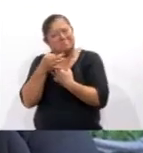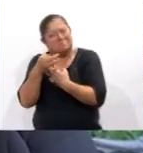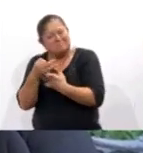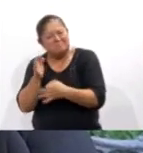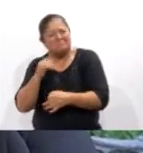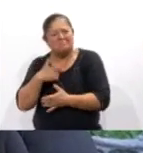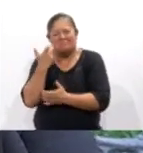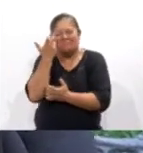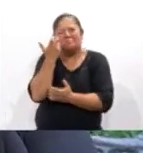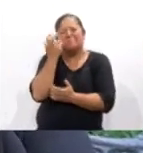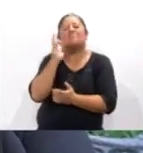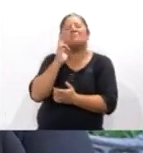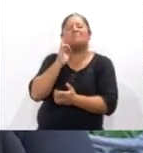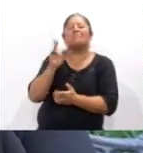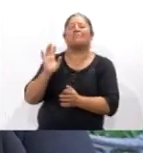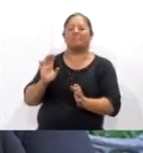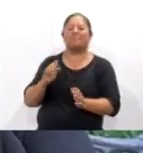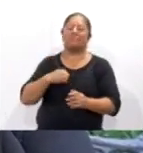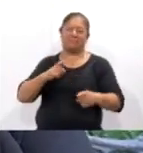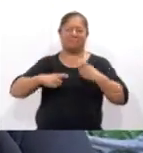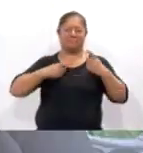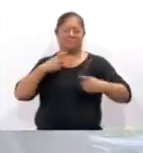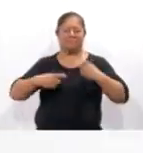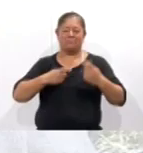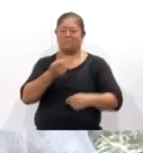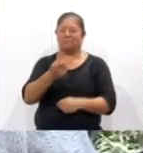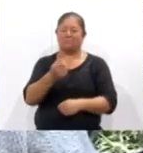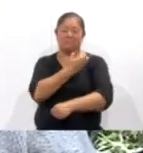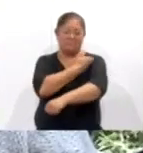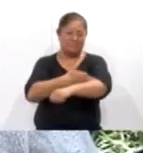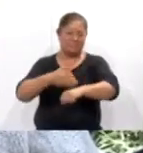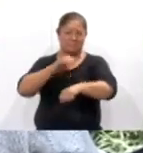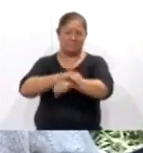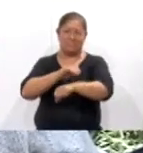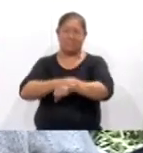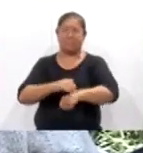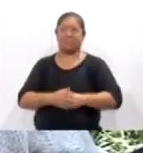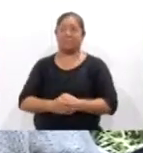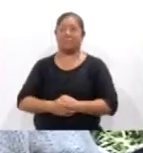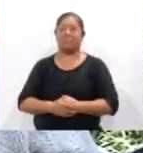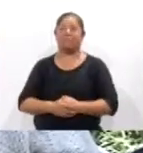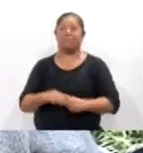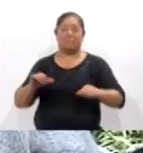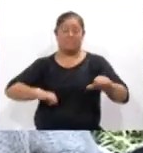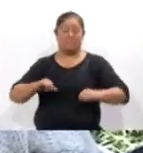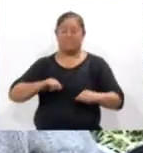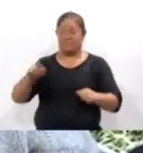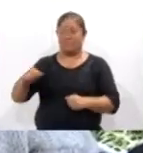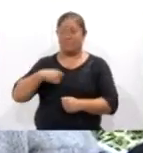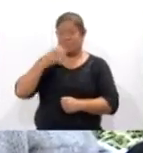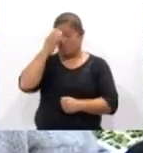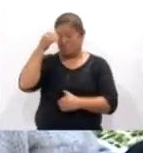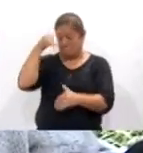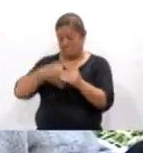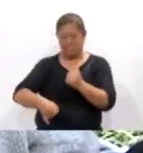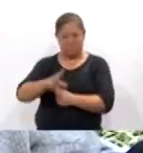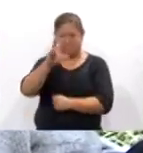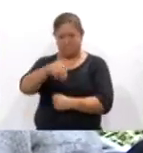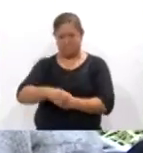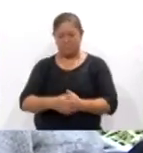y, pues, sí me dan ganas de asistir y, pues, divertirme un poco con la familia y amigos. La obra, pues, también no la conozco a fondo, pero